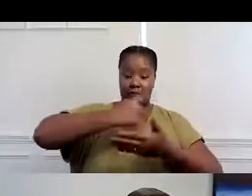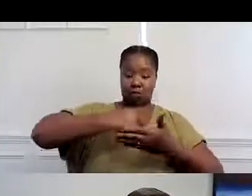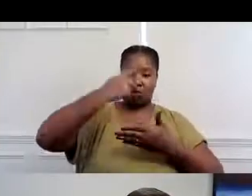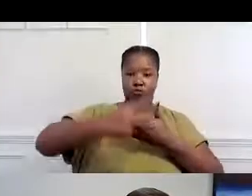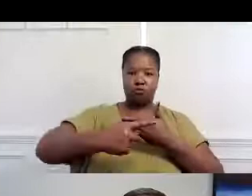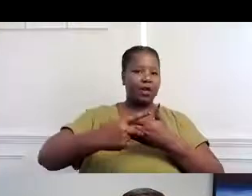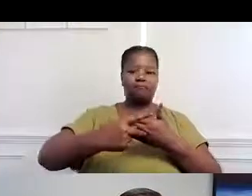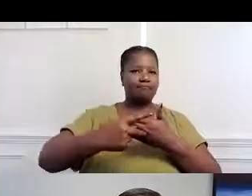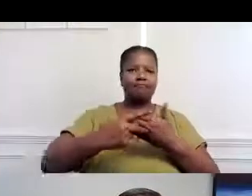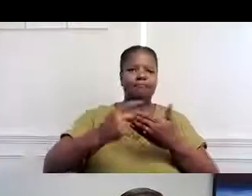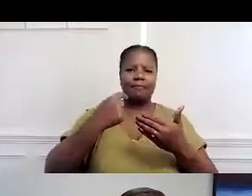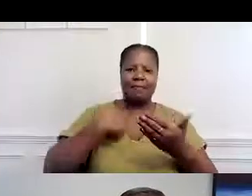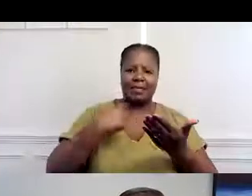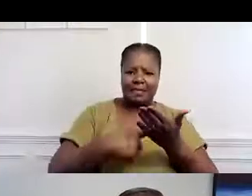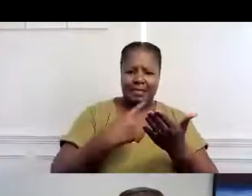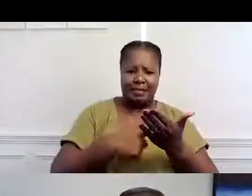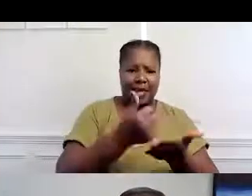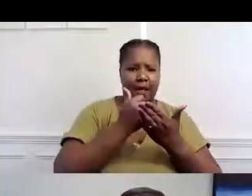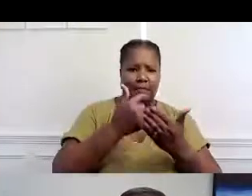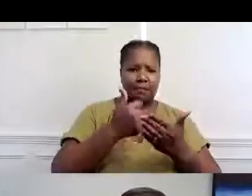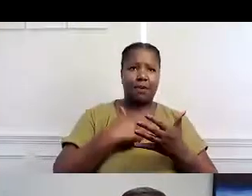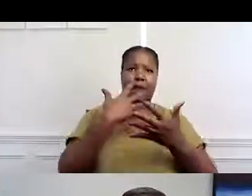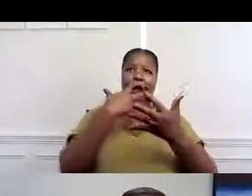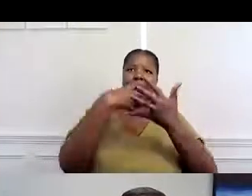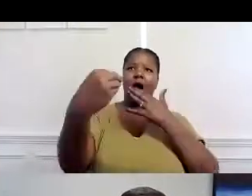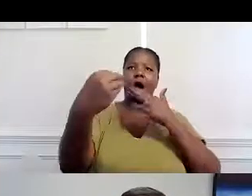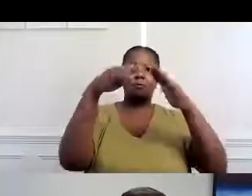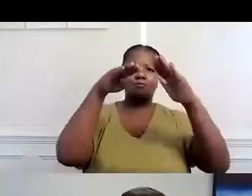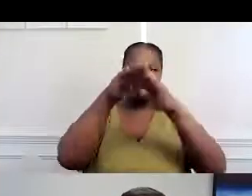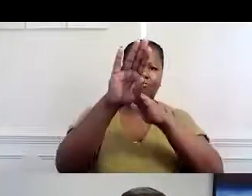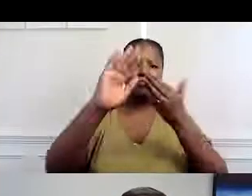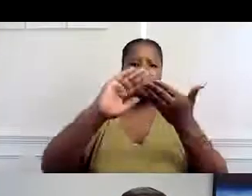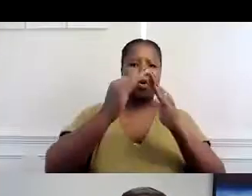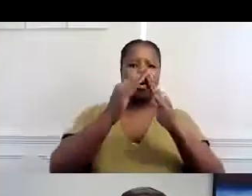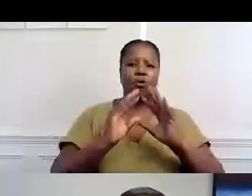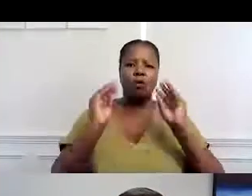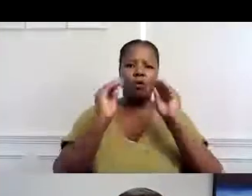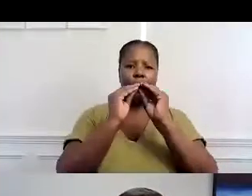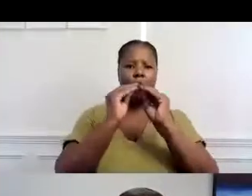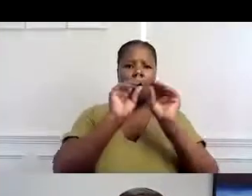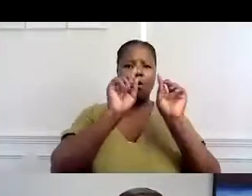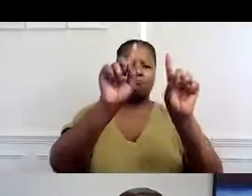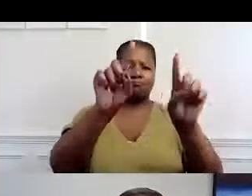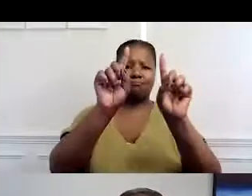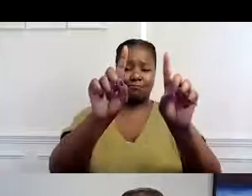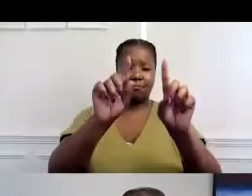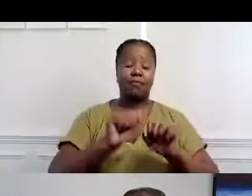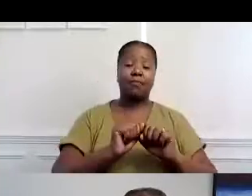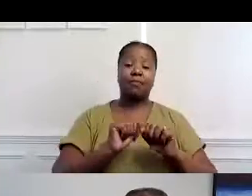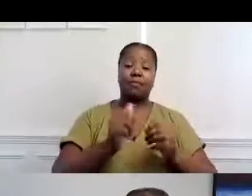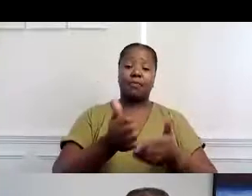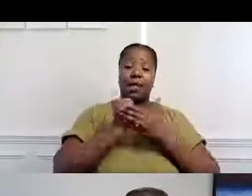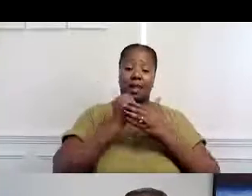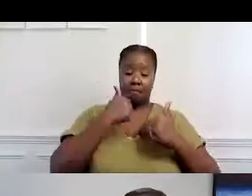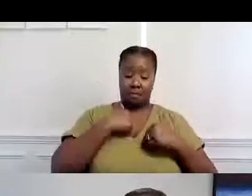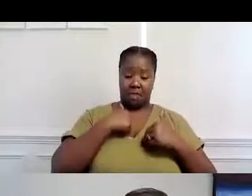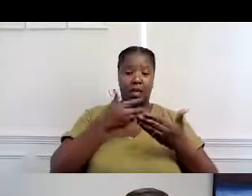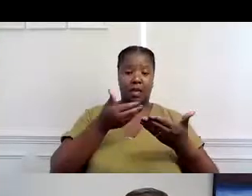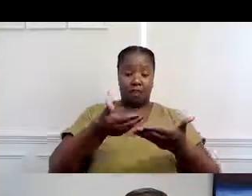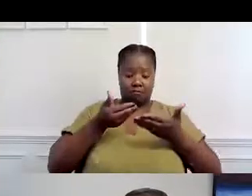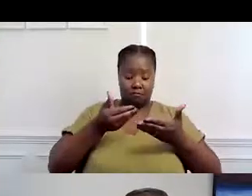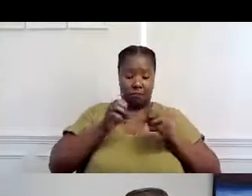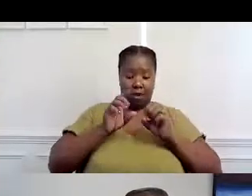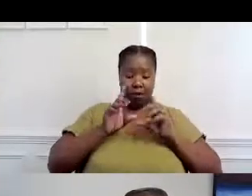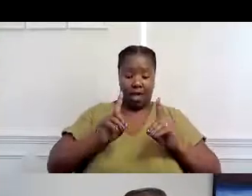programa de día, pero algo que me ayude a poder salir y ingresar a la comunidad un poquito más. Creo algo que